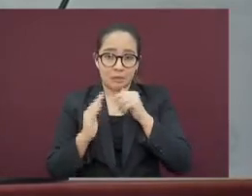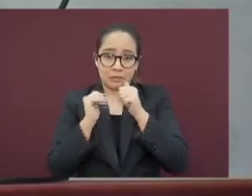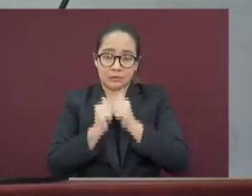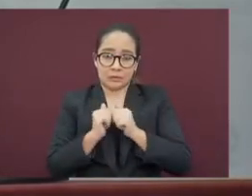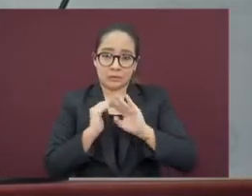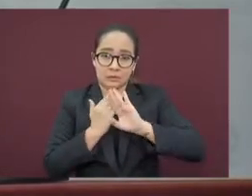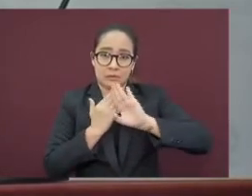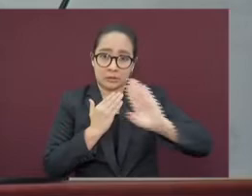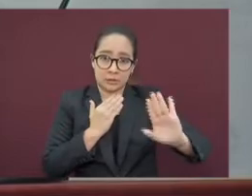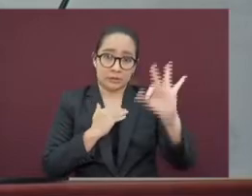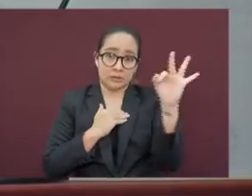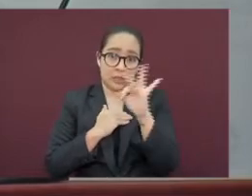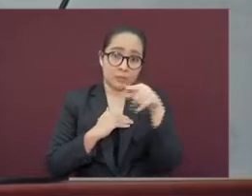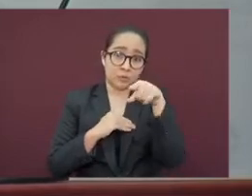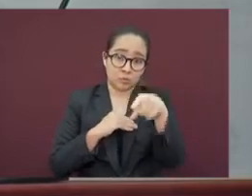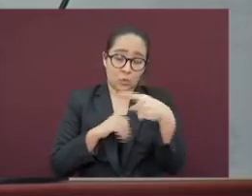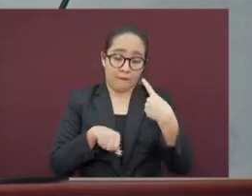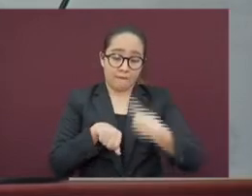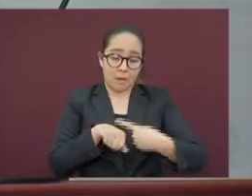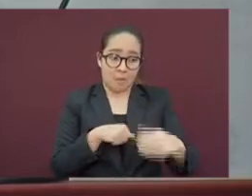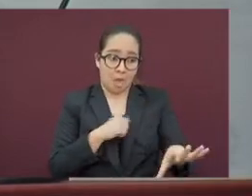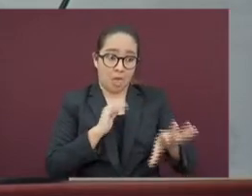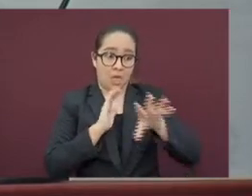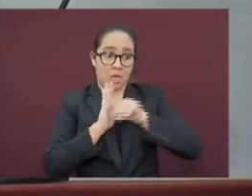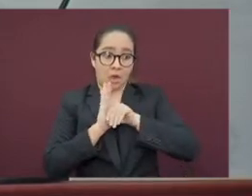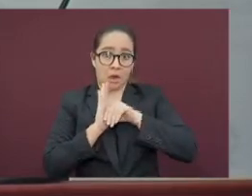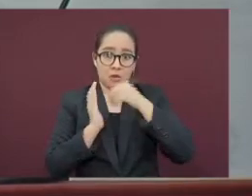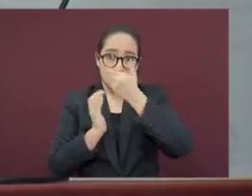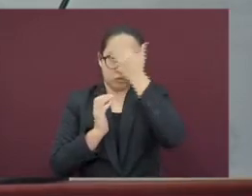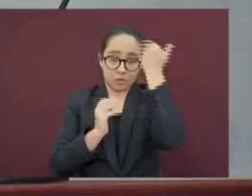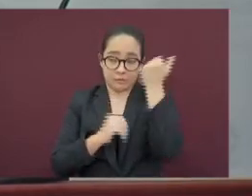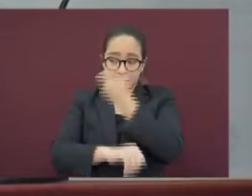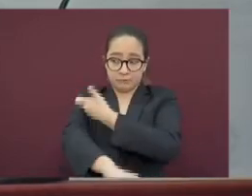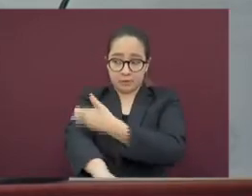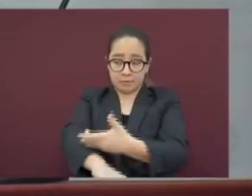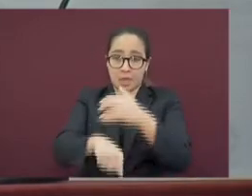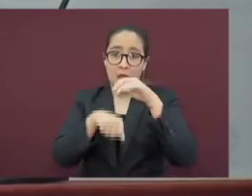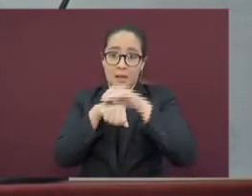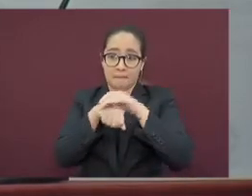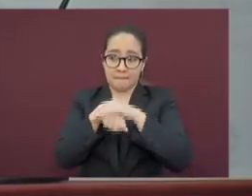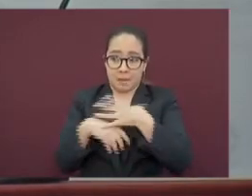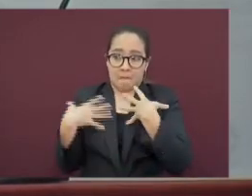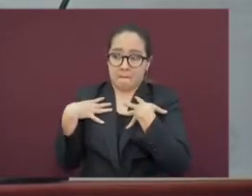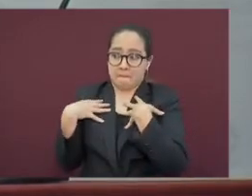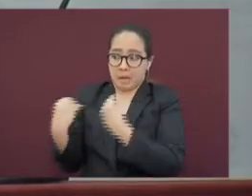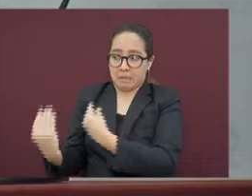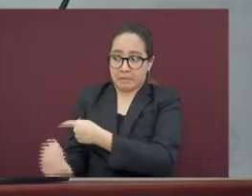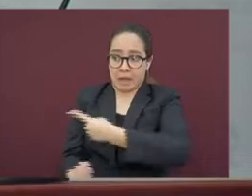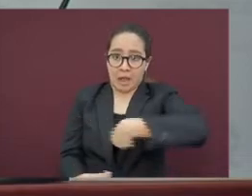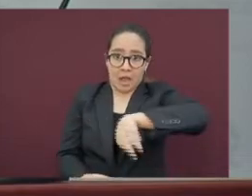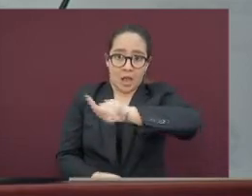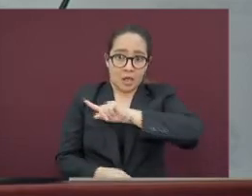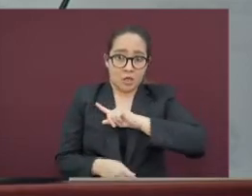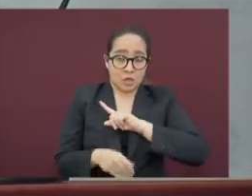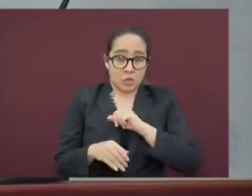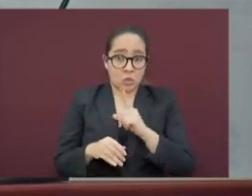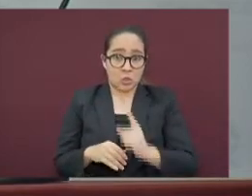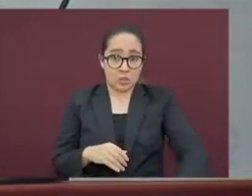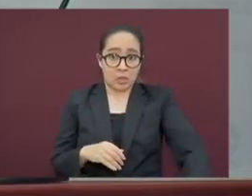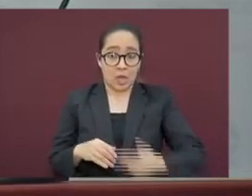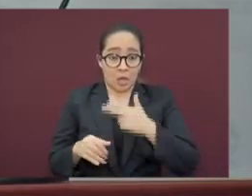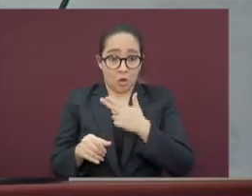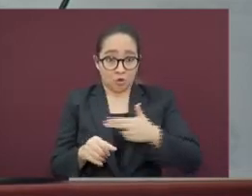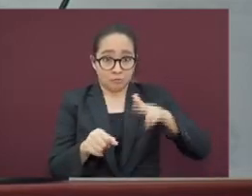padecimiento a tus familiares y amigos. No sabes si tú o alguno de ellos necesitará hospitalización y